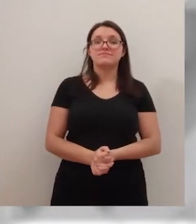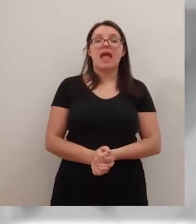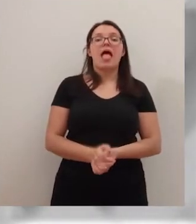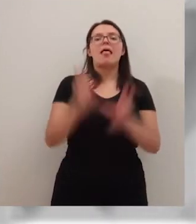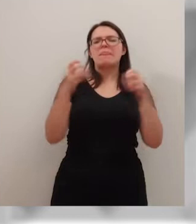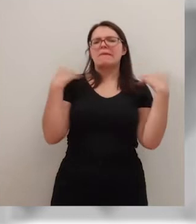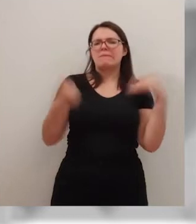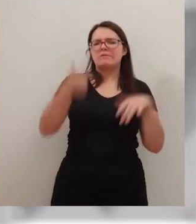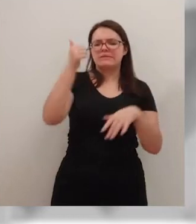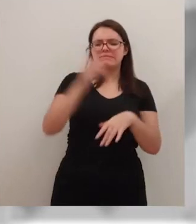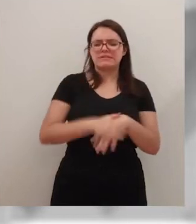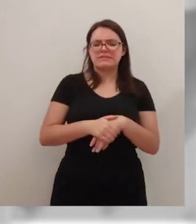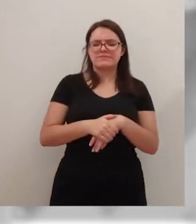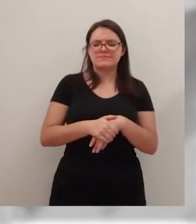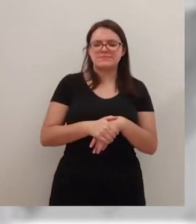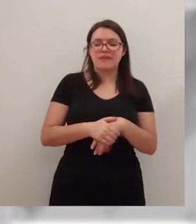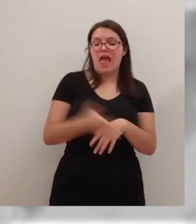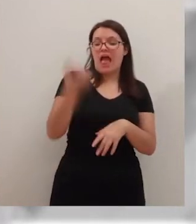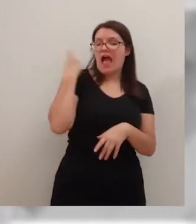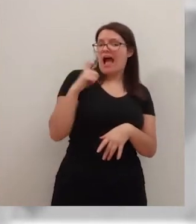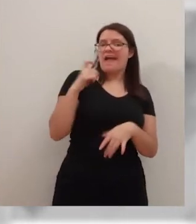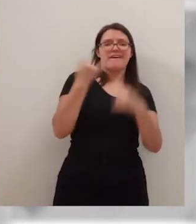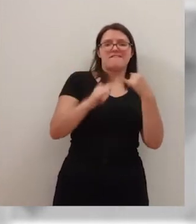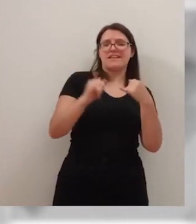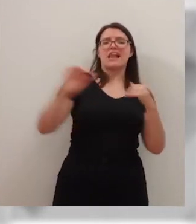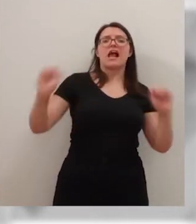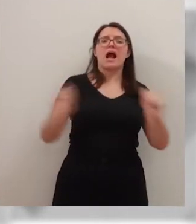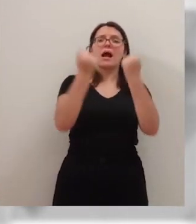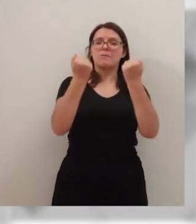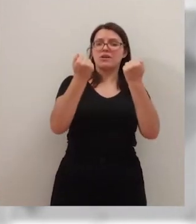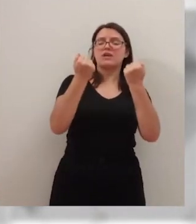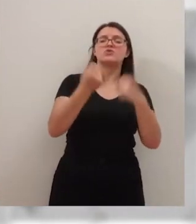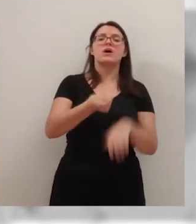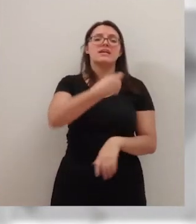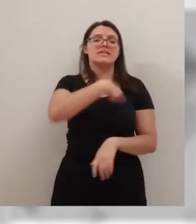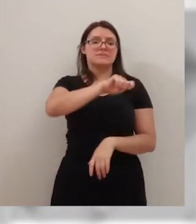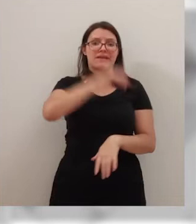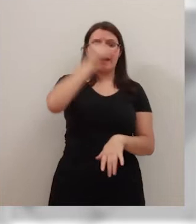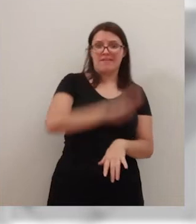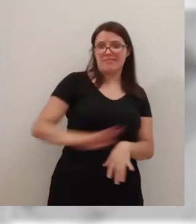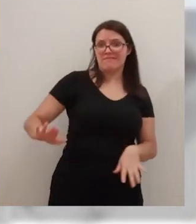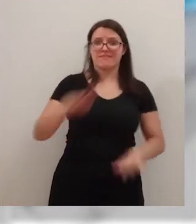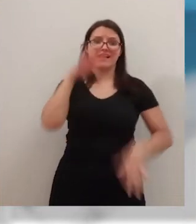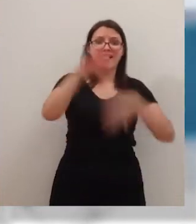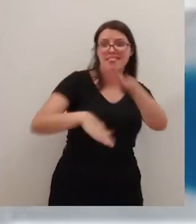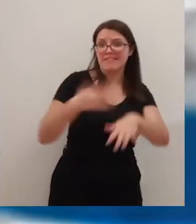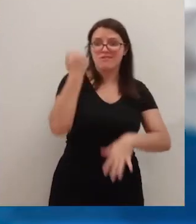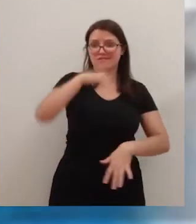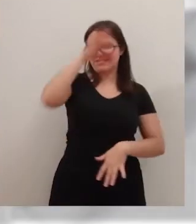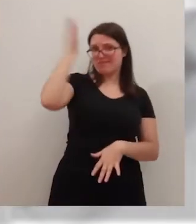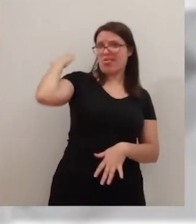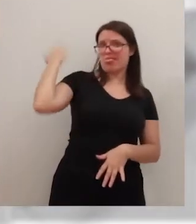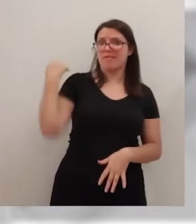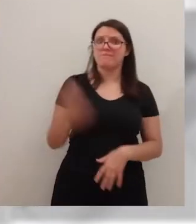Más deporte. Ayer llegó a su final el Campeonato de España Infantil de Natación que durante todo el fin de semana ha